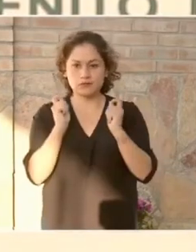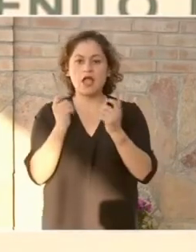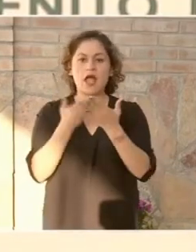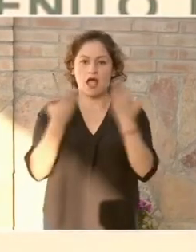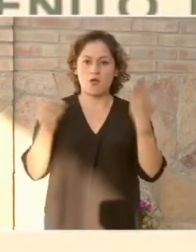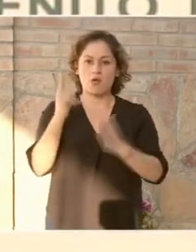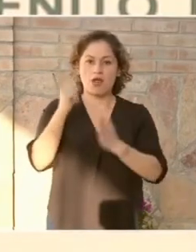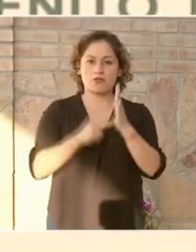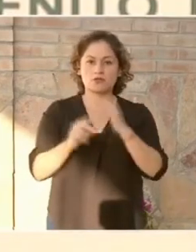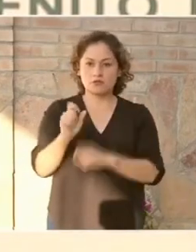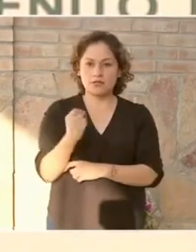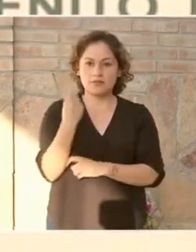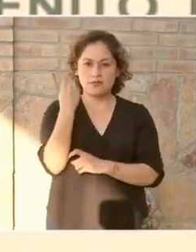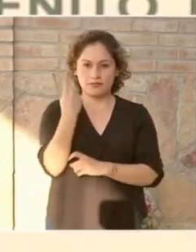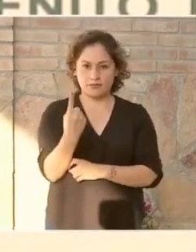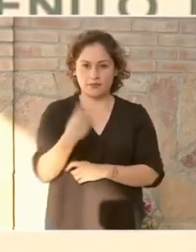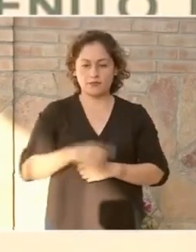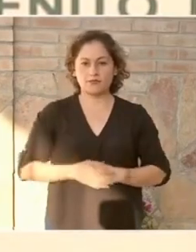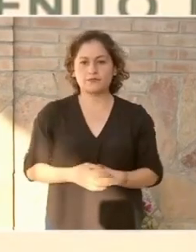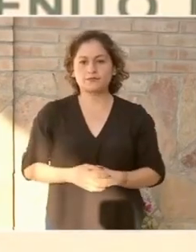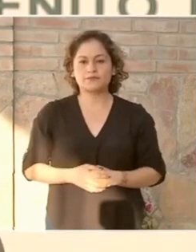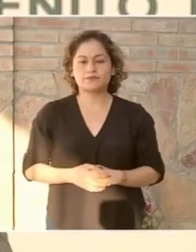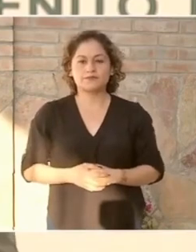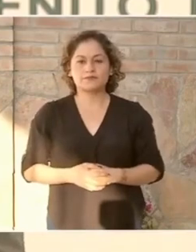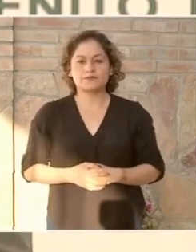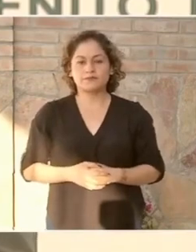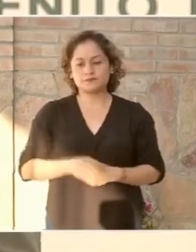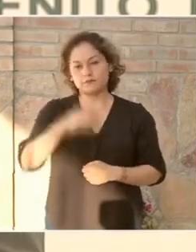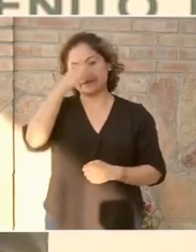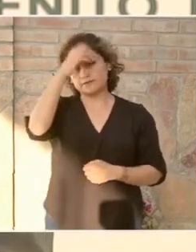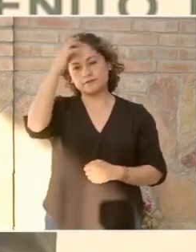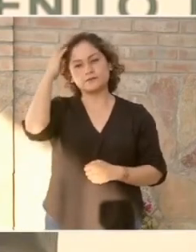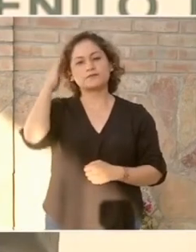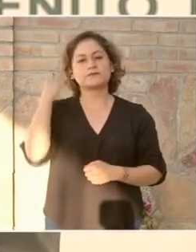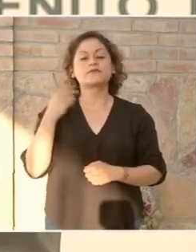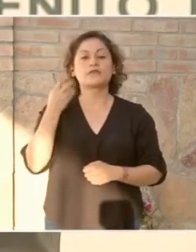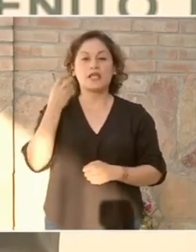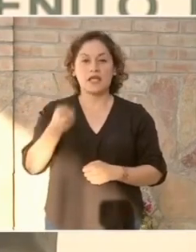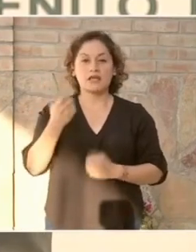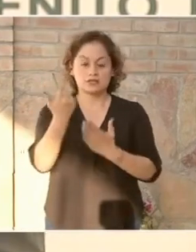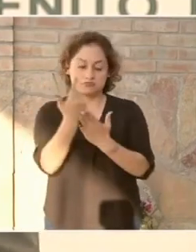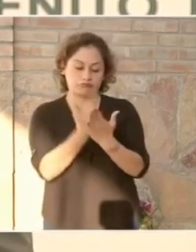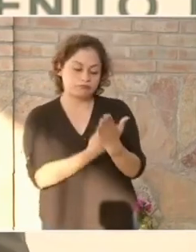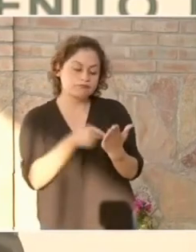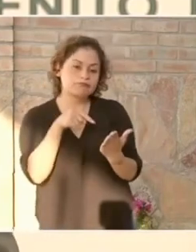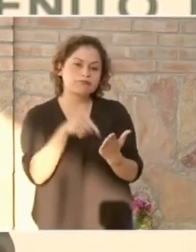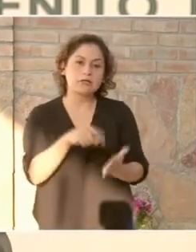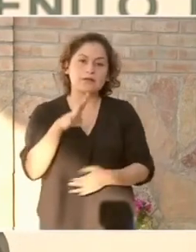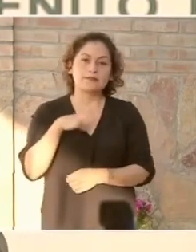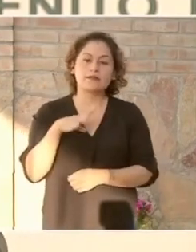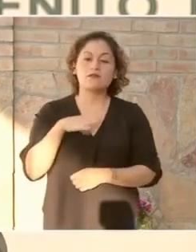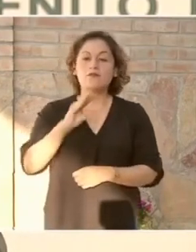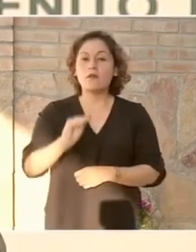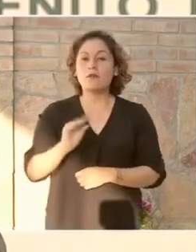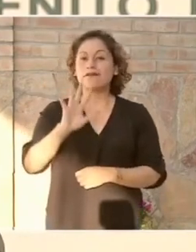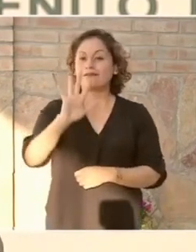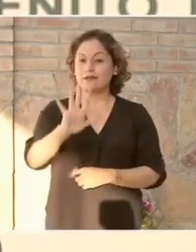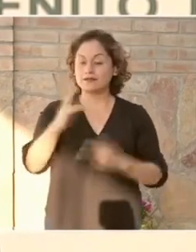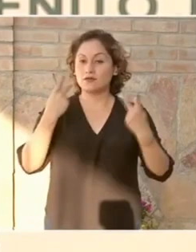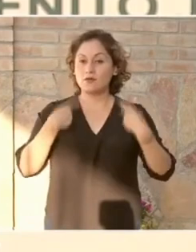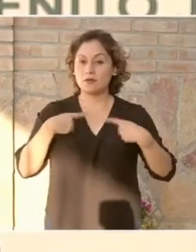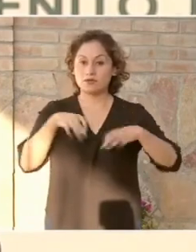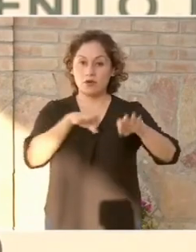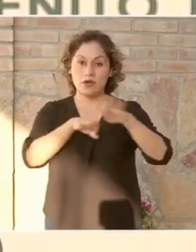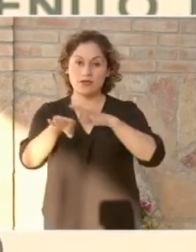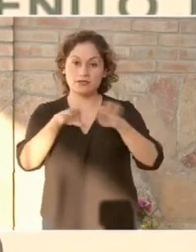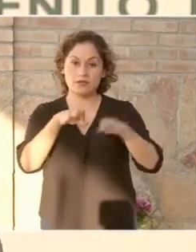Aquí ya se contempla apoyar a 95 productores